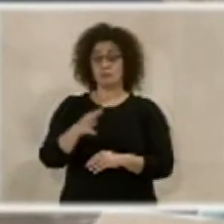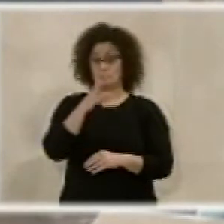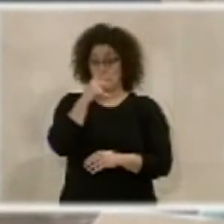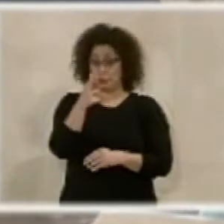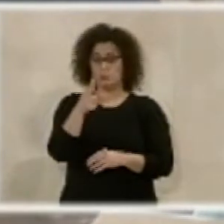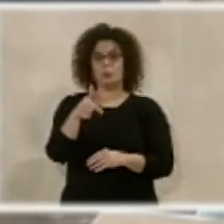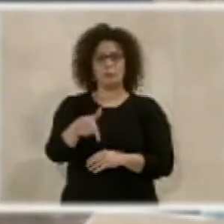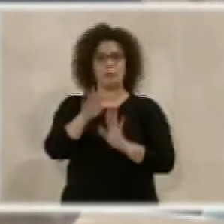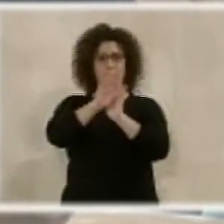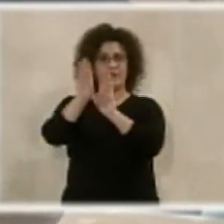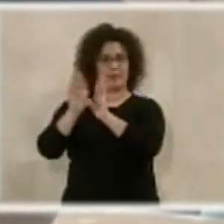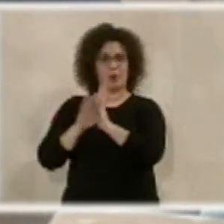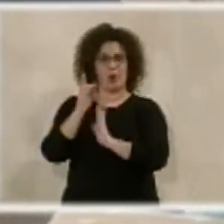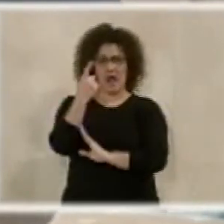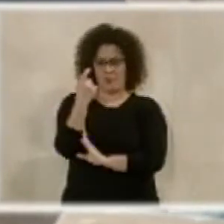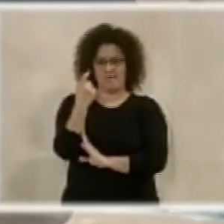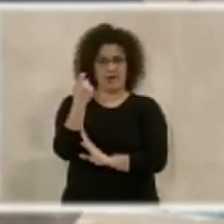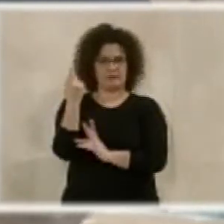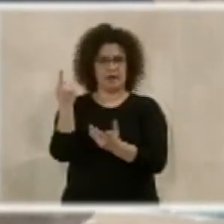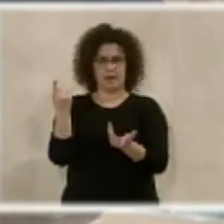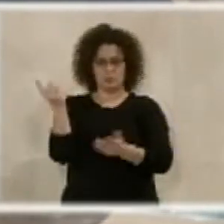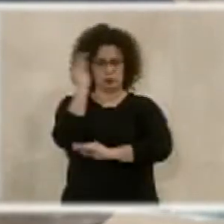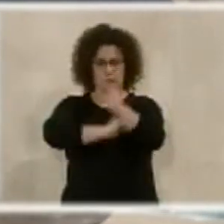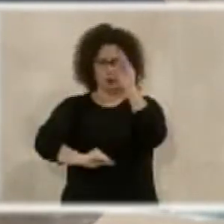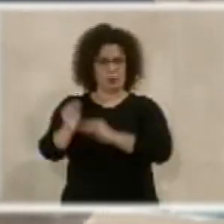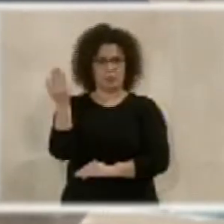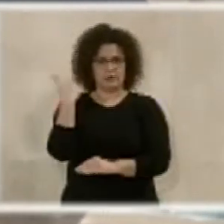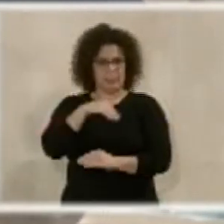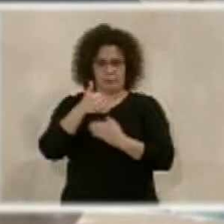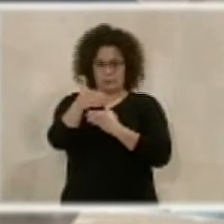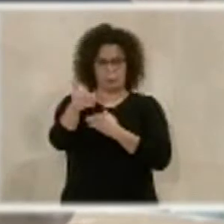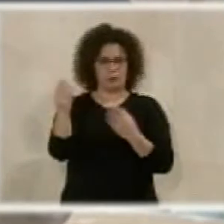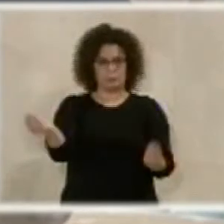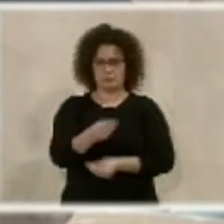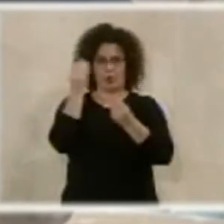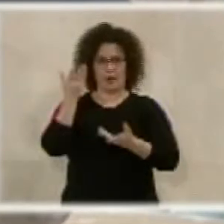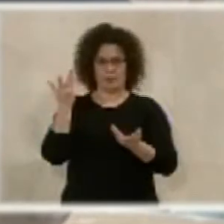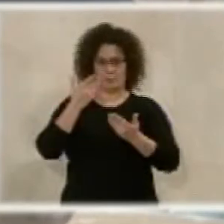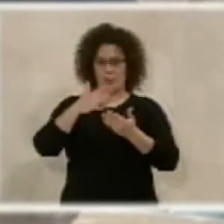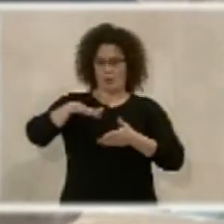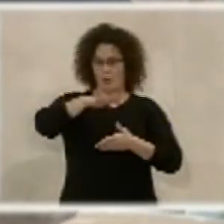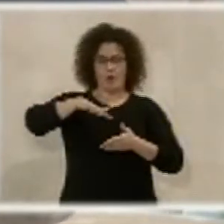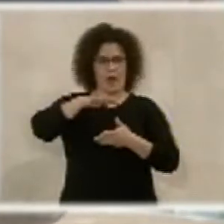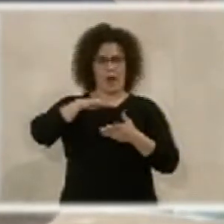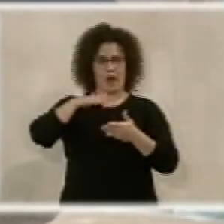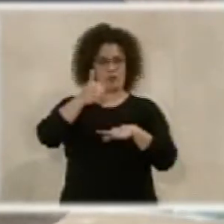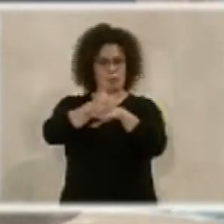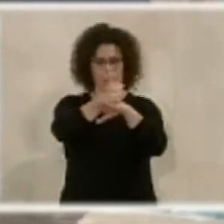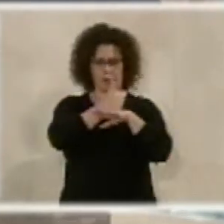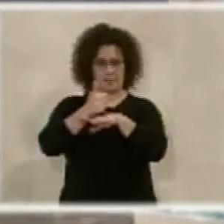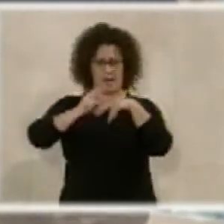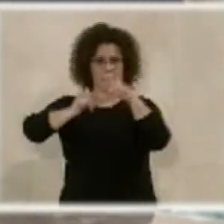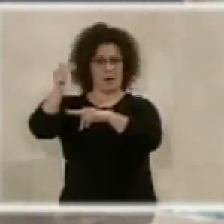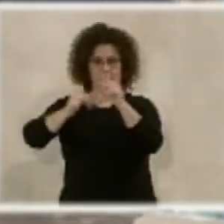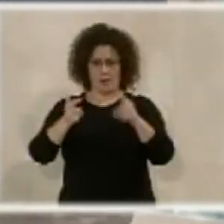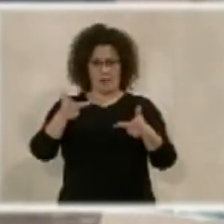vecinos que necesitan que se despeje de una vez por todas su futuro como zona, zona urbanizable, zona urbana, perdón,